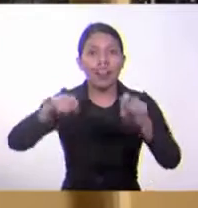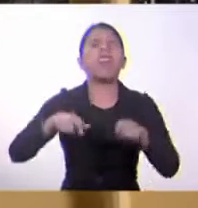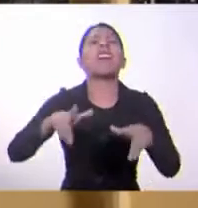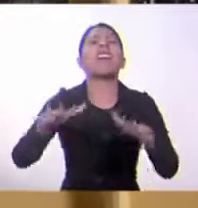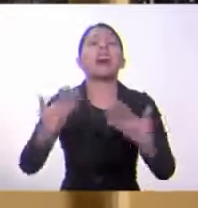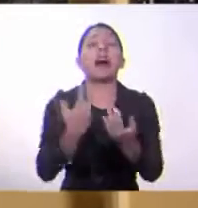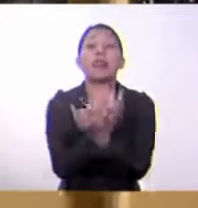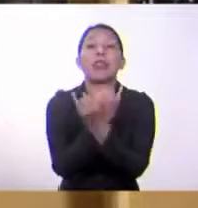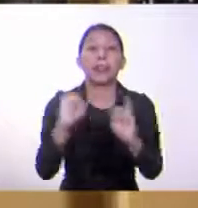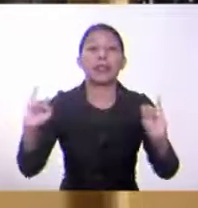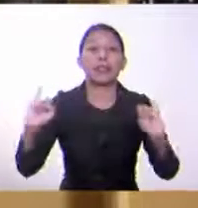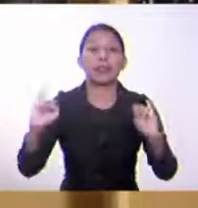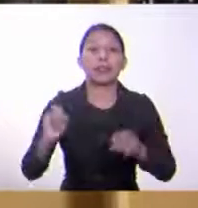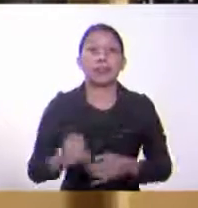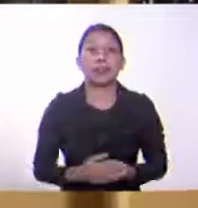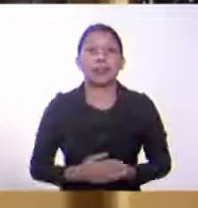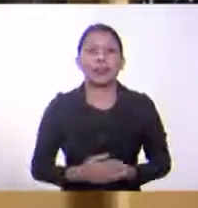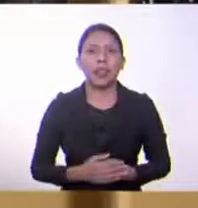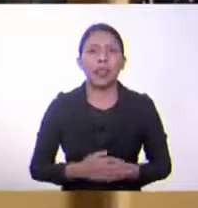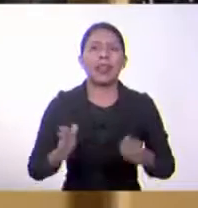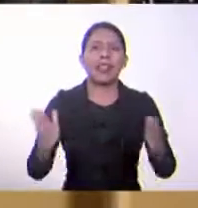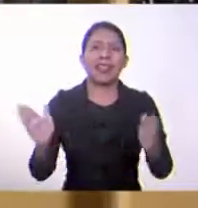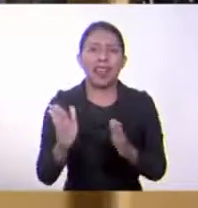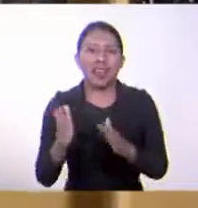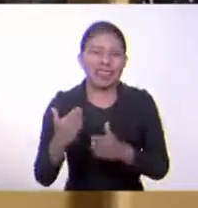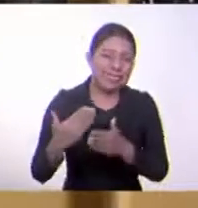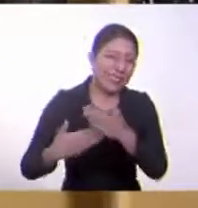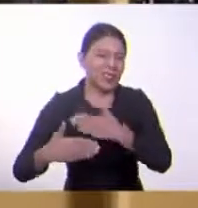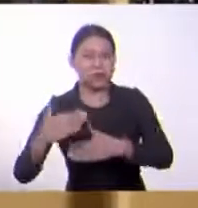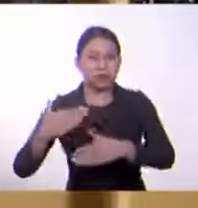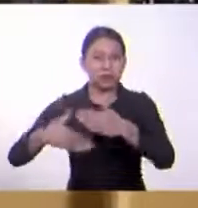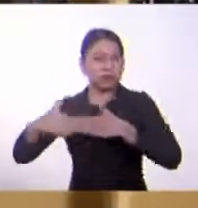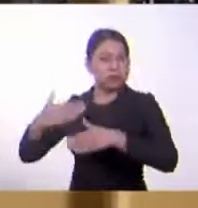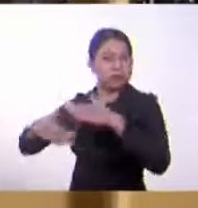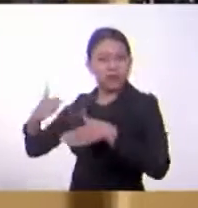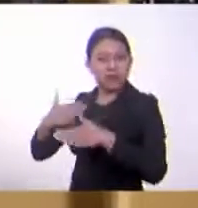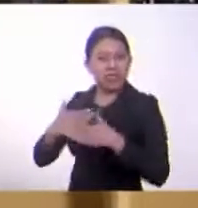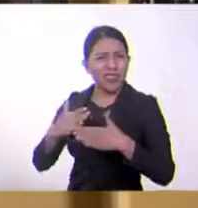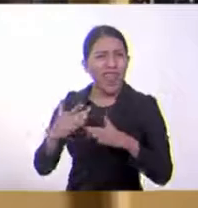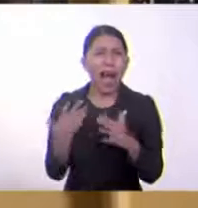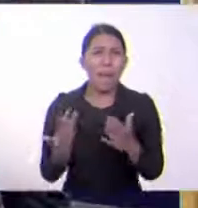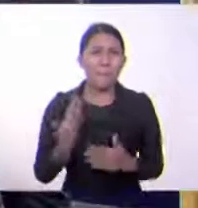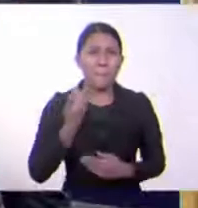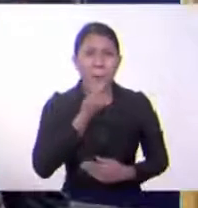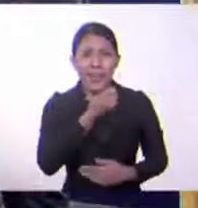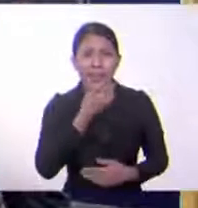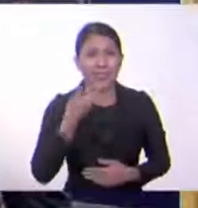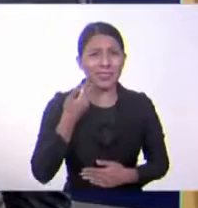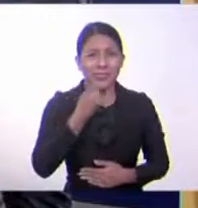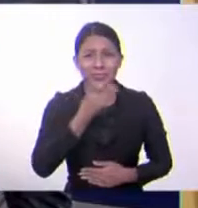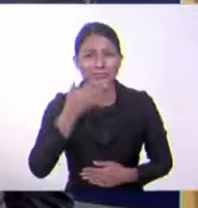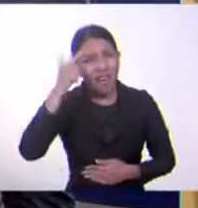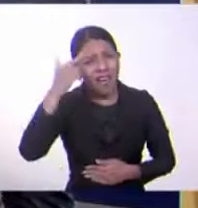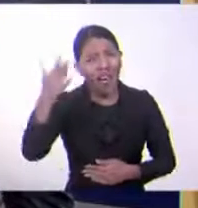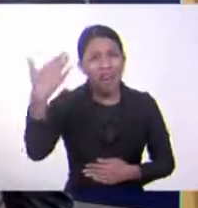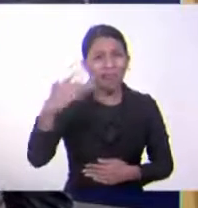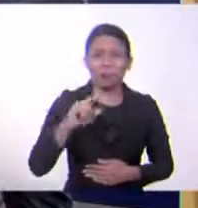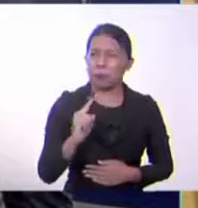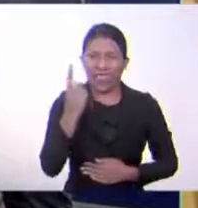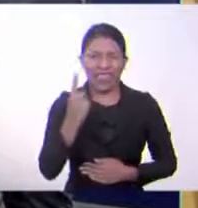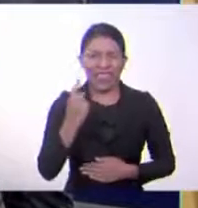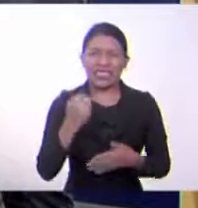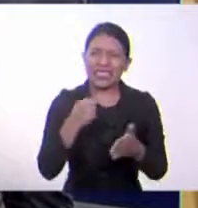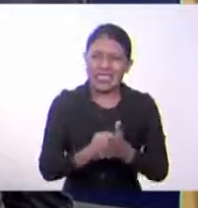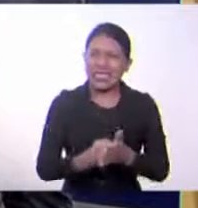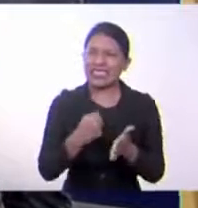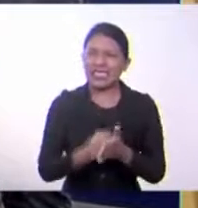Independencia, pero ¿qué pasa si retrocedemos un poquito y comenzamos a hablar sobre qué pasó en esos primeros intentos de independencia cuando mencionaba